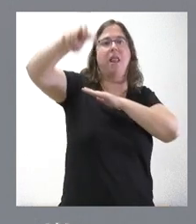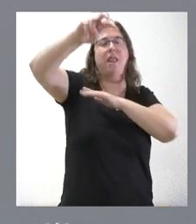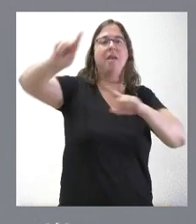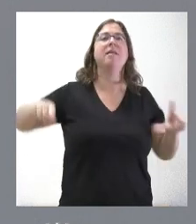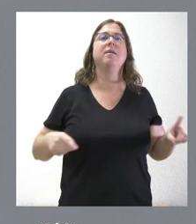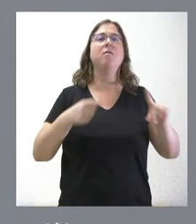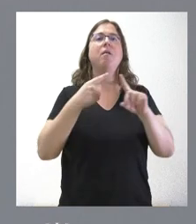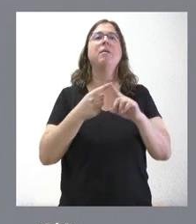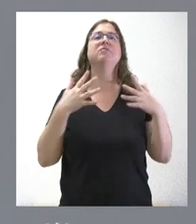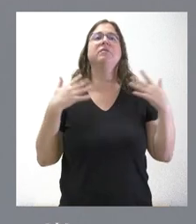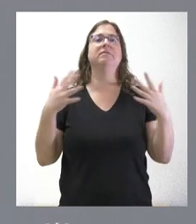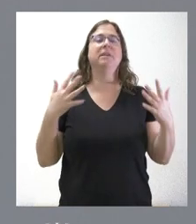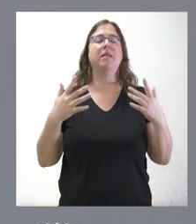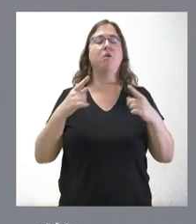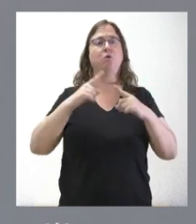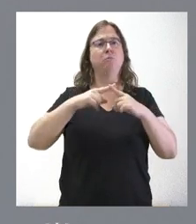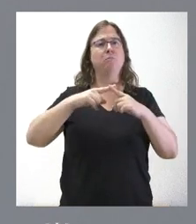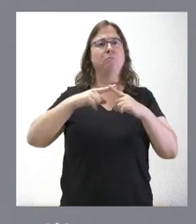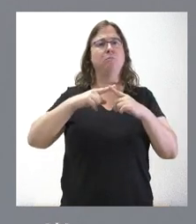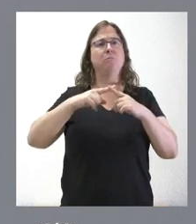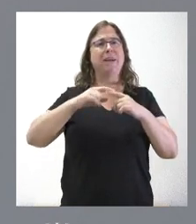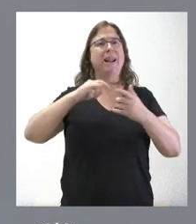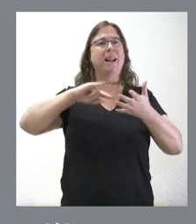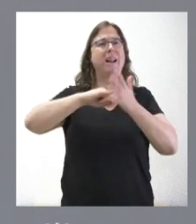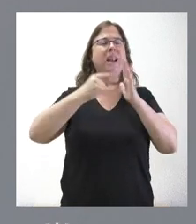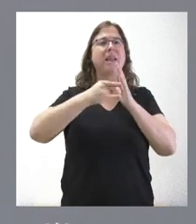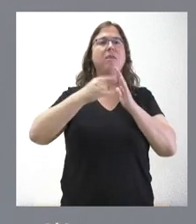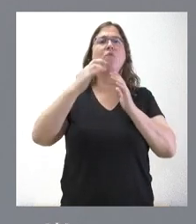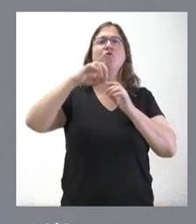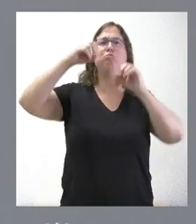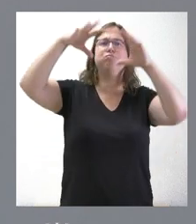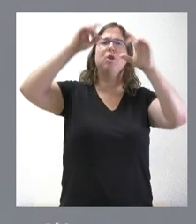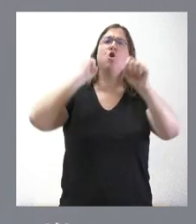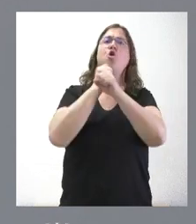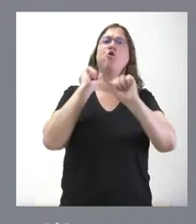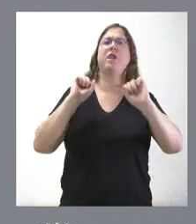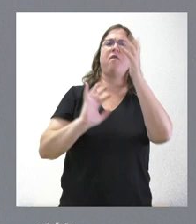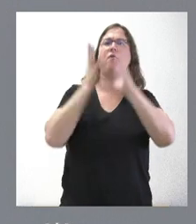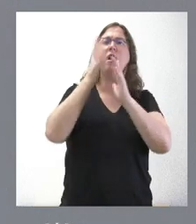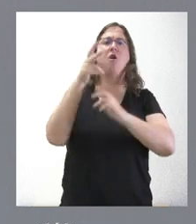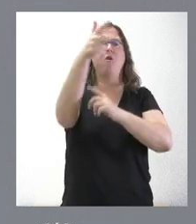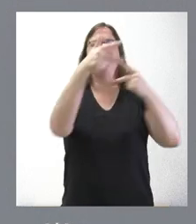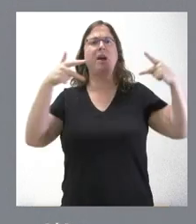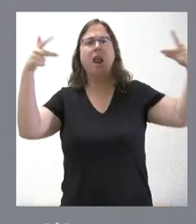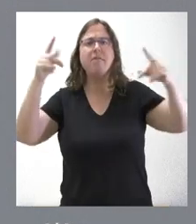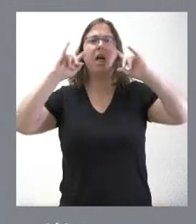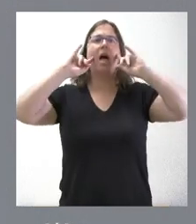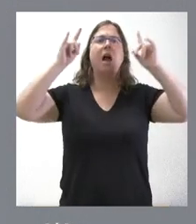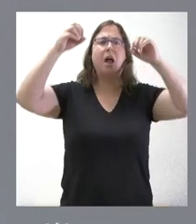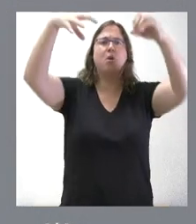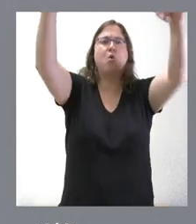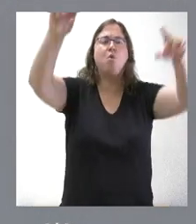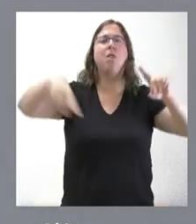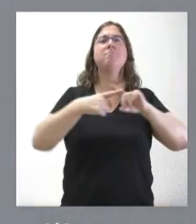instalaciones de ventilación, climatización, red de fluxores, protección contra incendios, alarma, videovigilancia, alumbrado, megafonía e